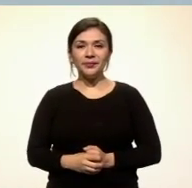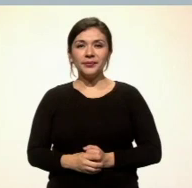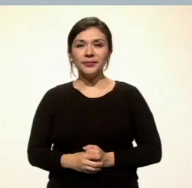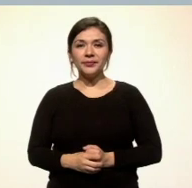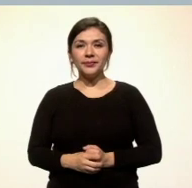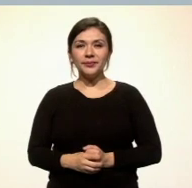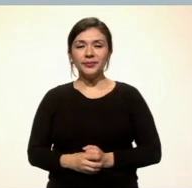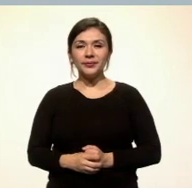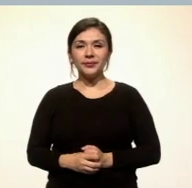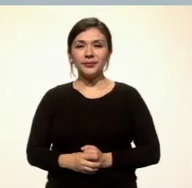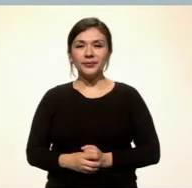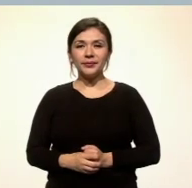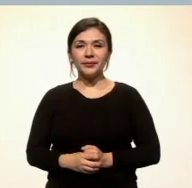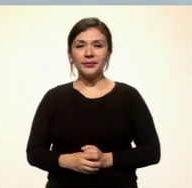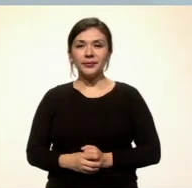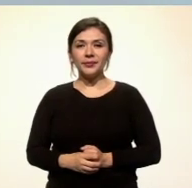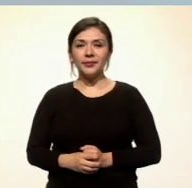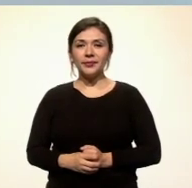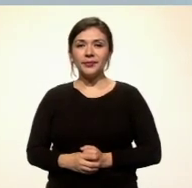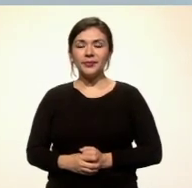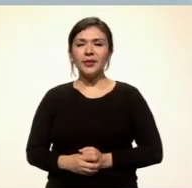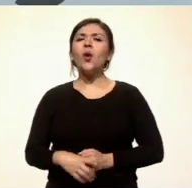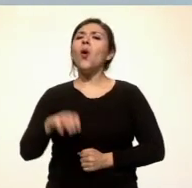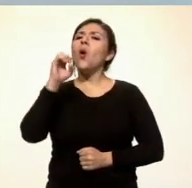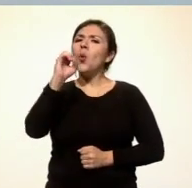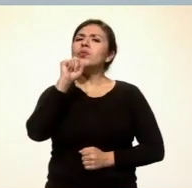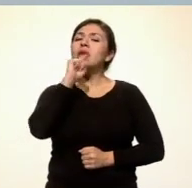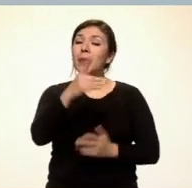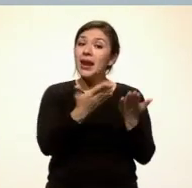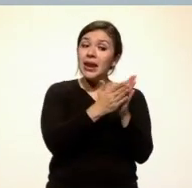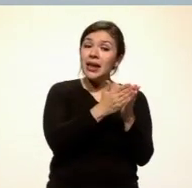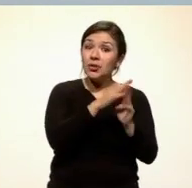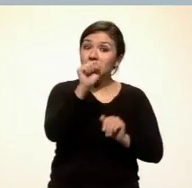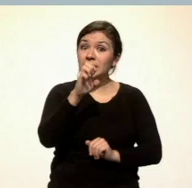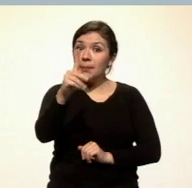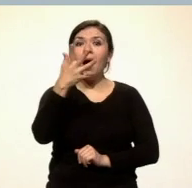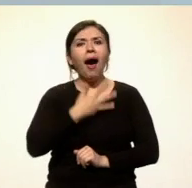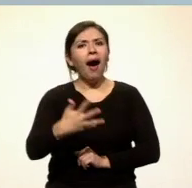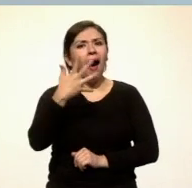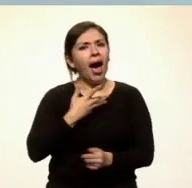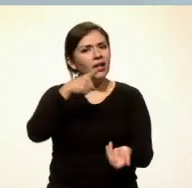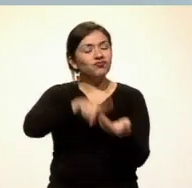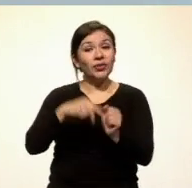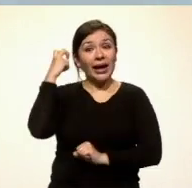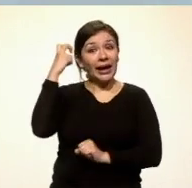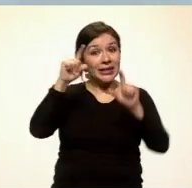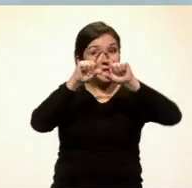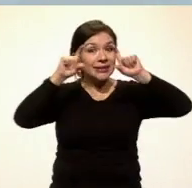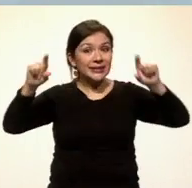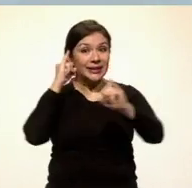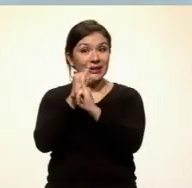-6688. También puedes encontrar los libros de texto en la página que aparece aquí.